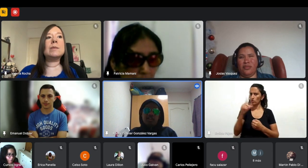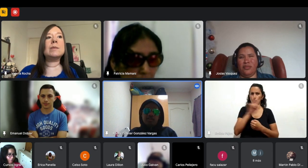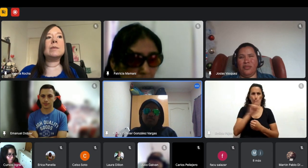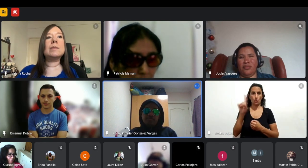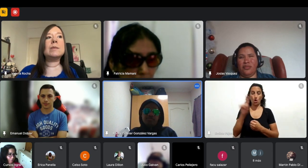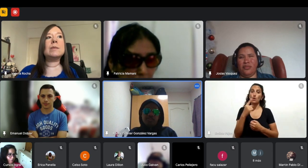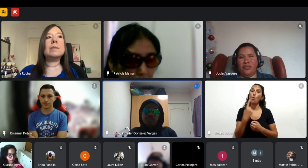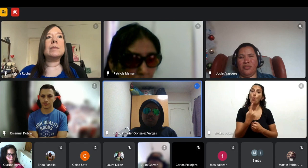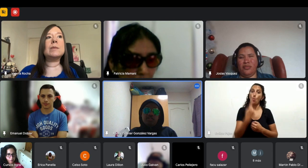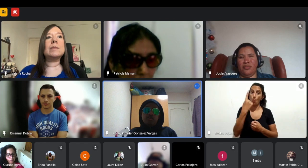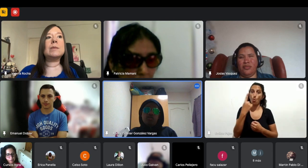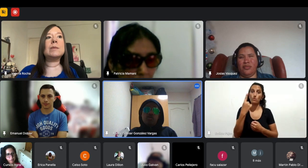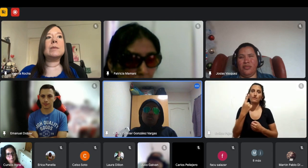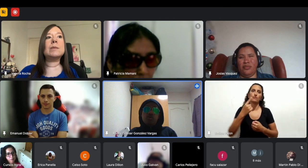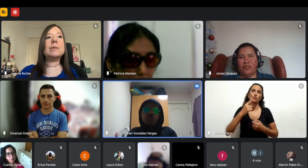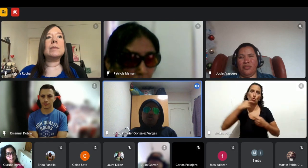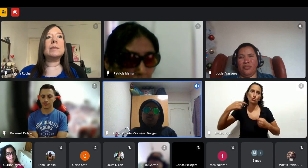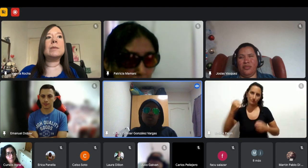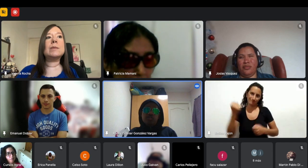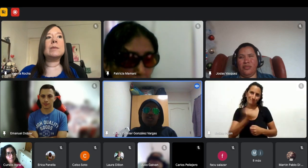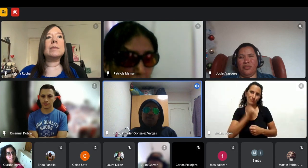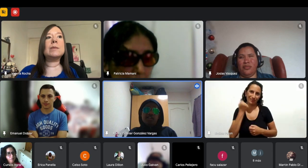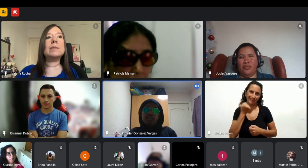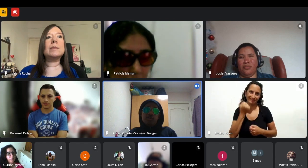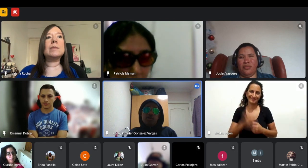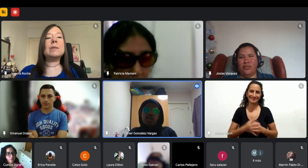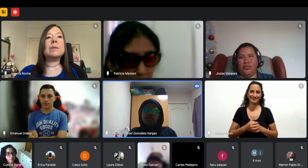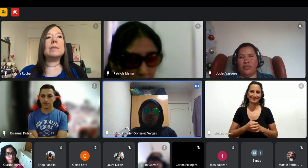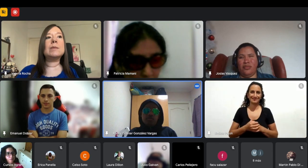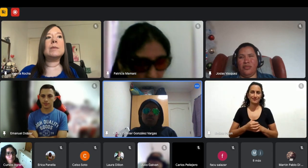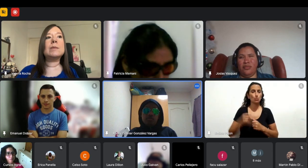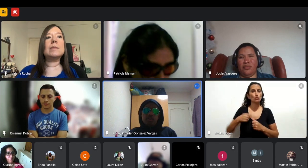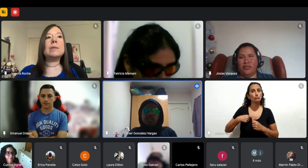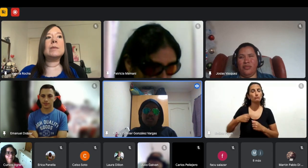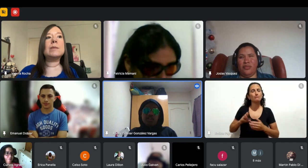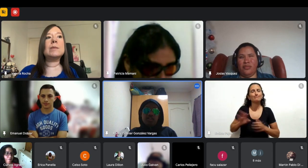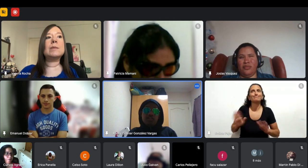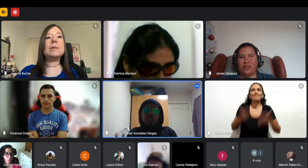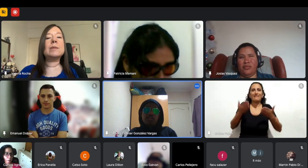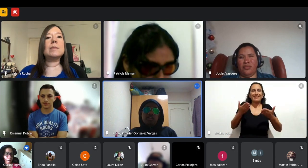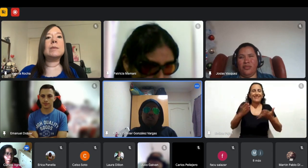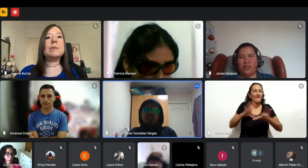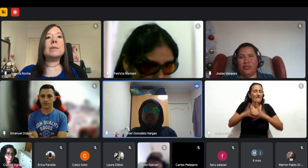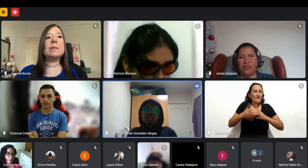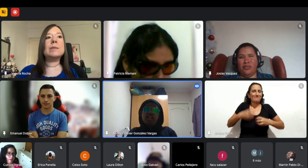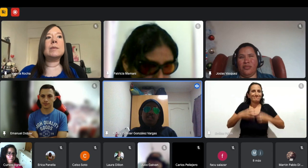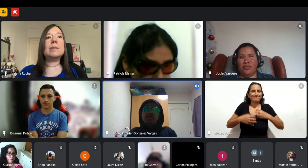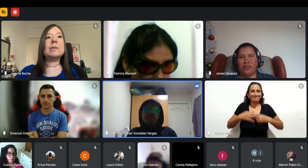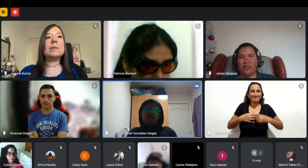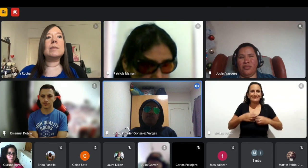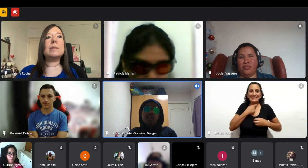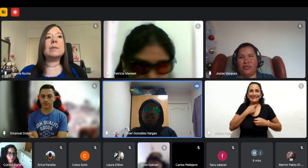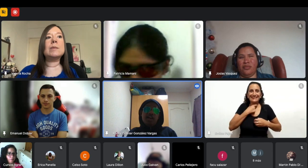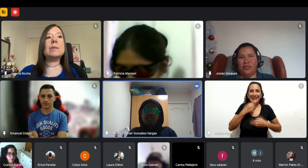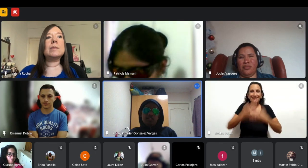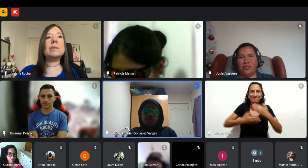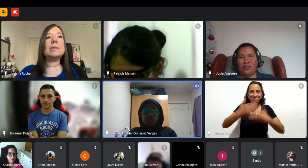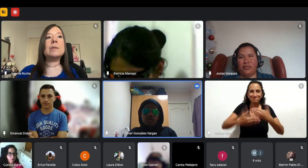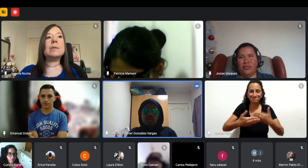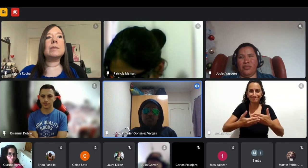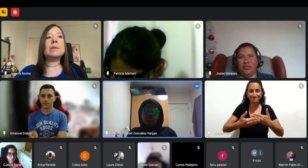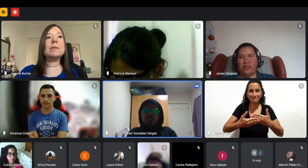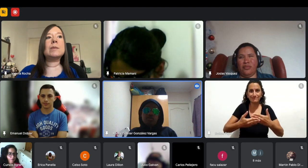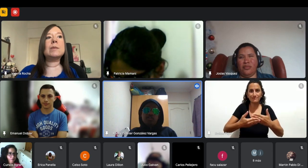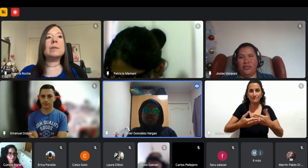la que uno se levanta con ánimo porque nadie me lo va a negar